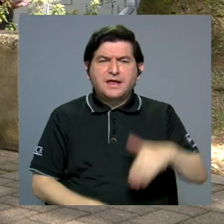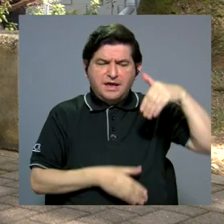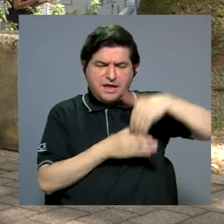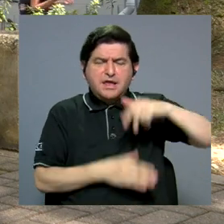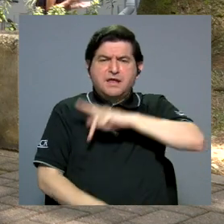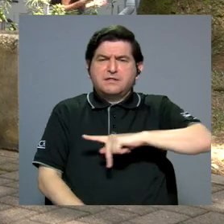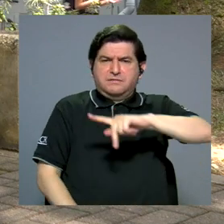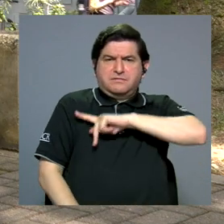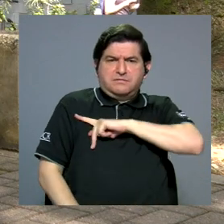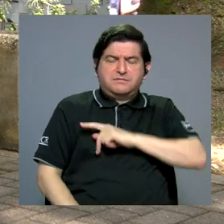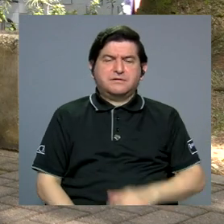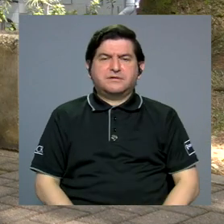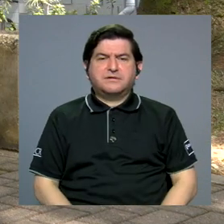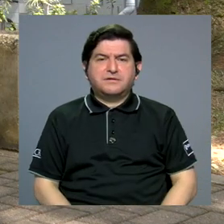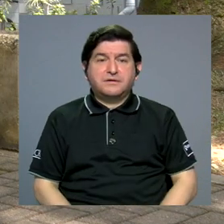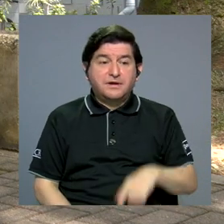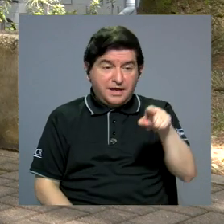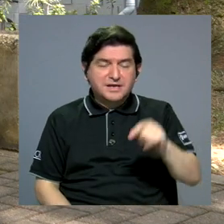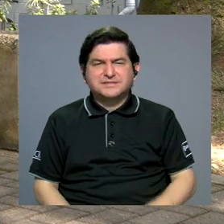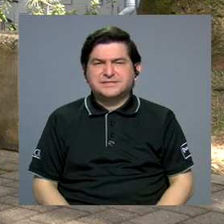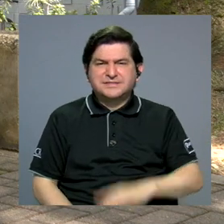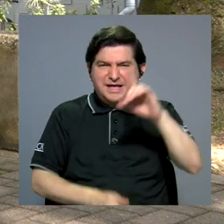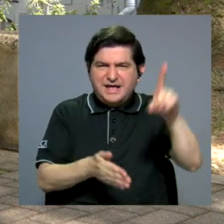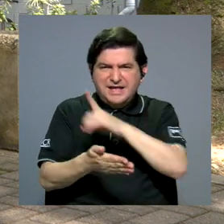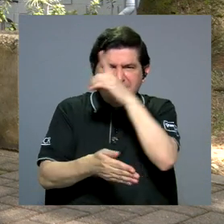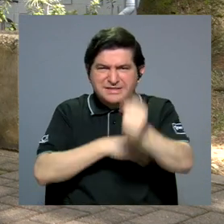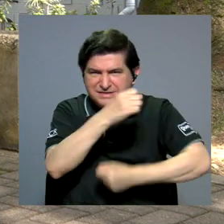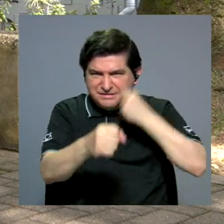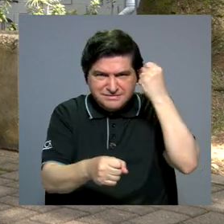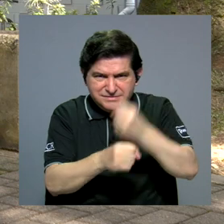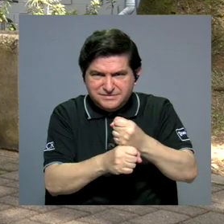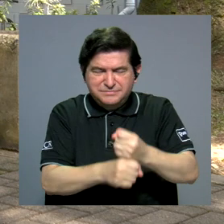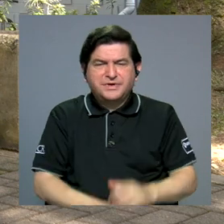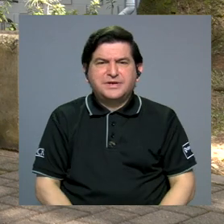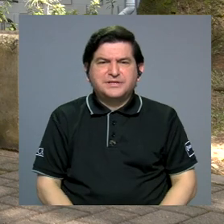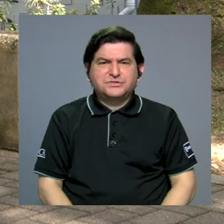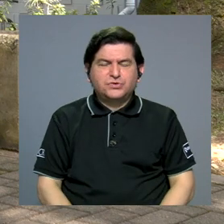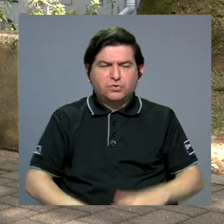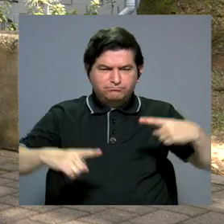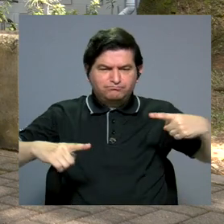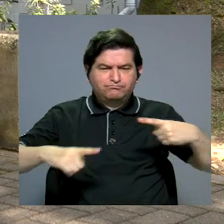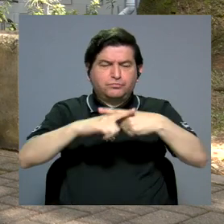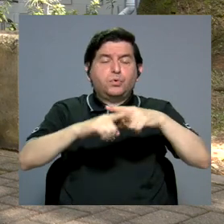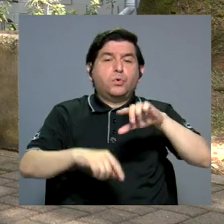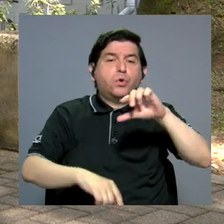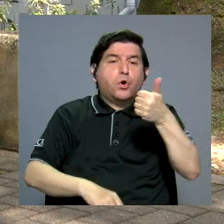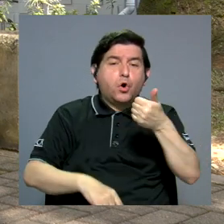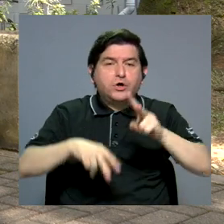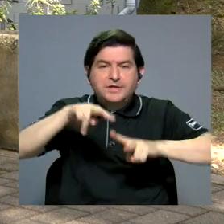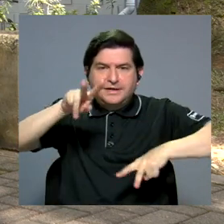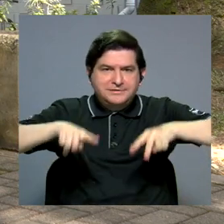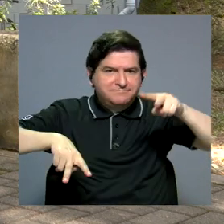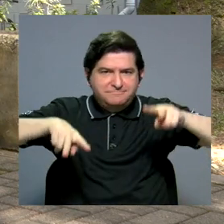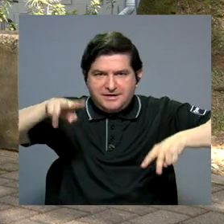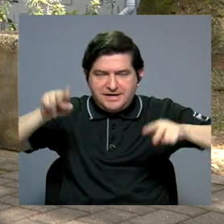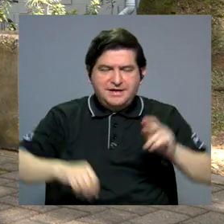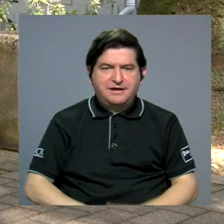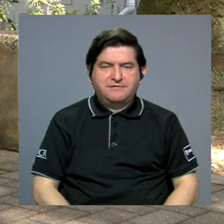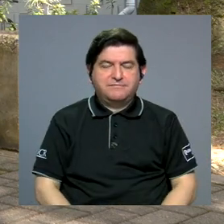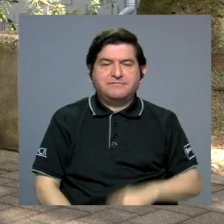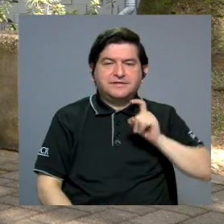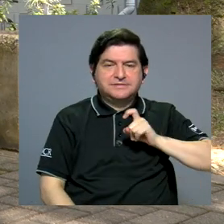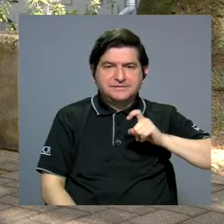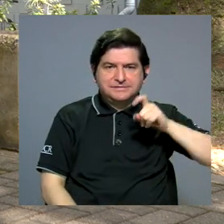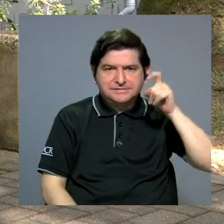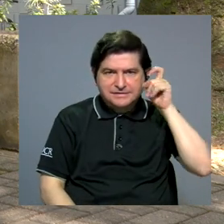interpersonal. Y cuando este edadismo se va entrecruzando con otras variables